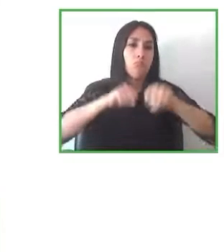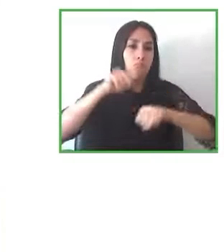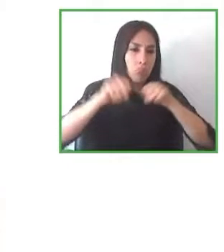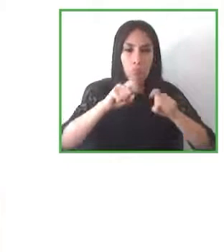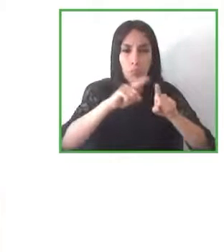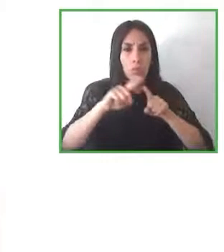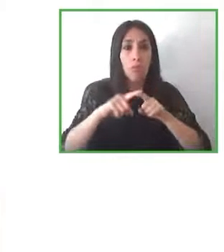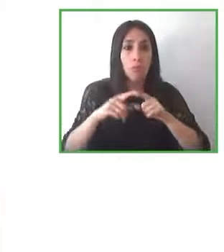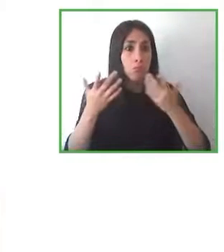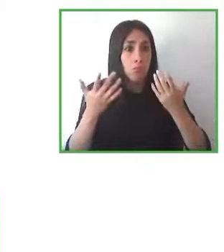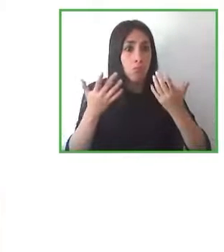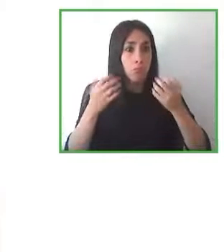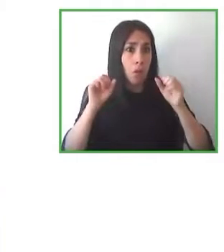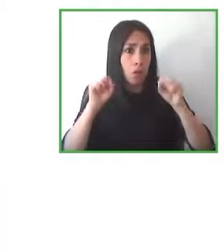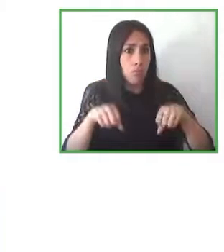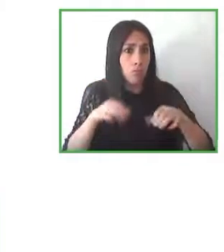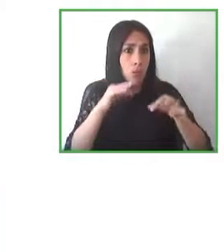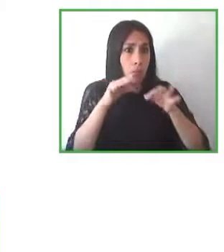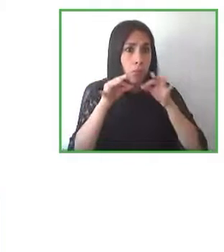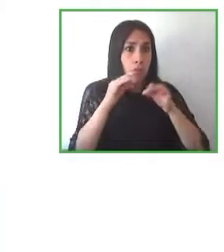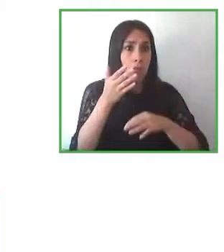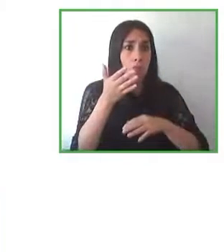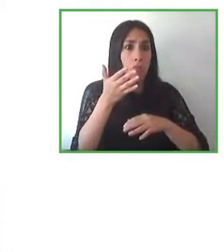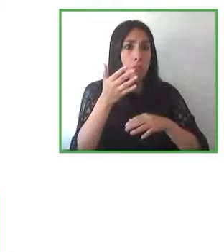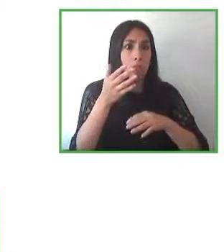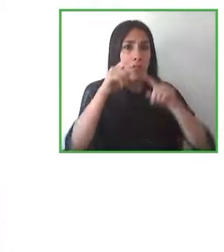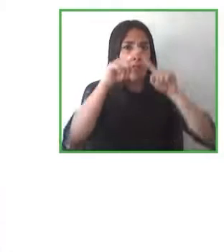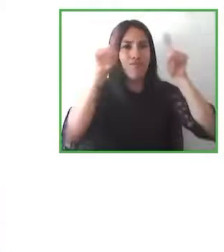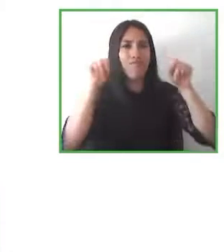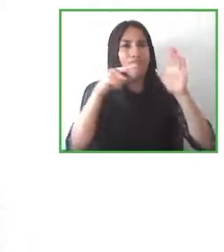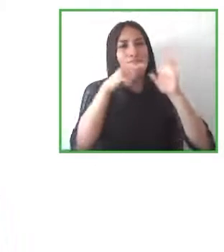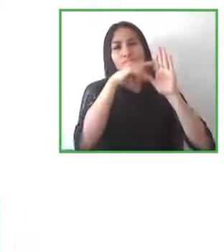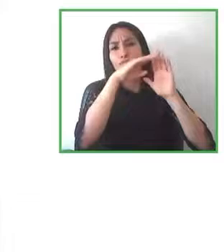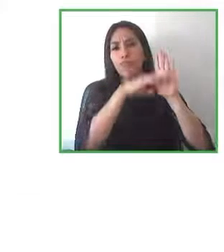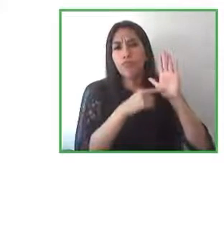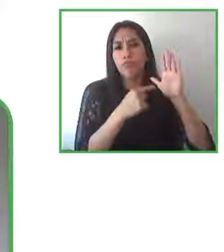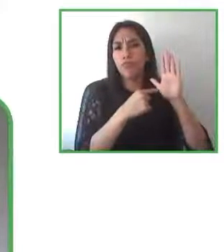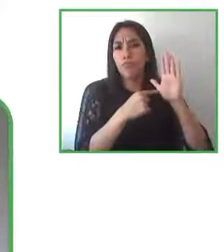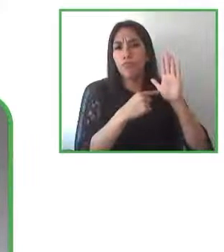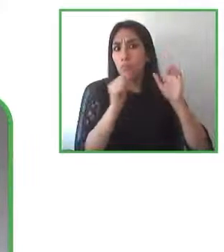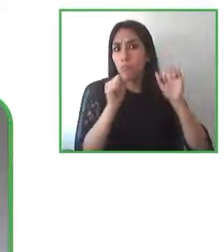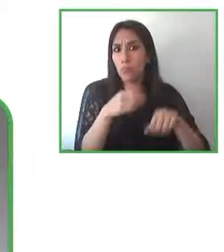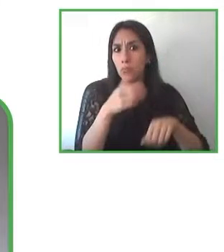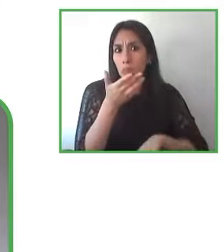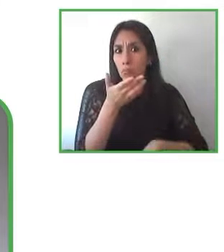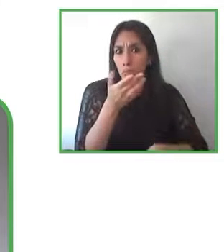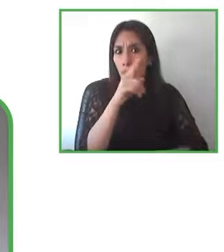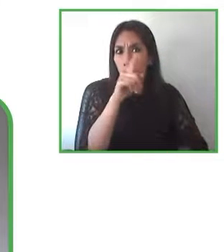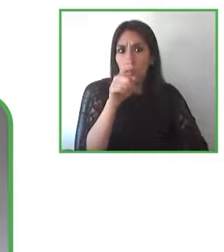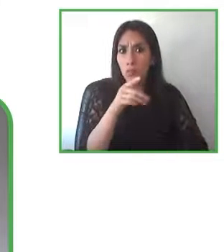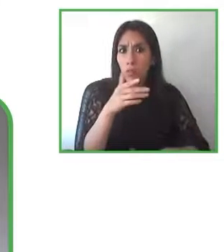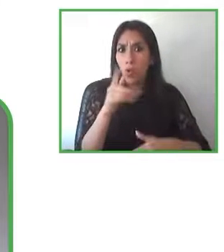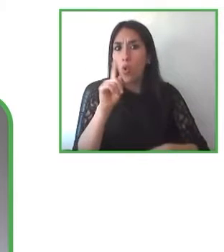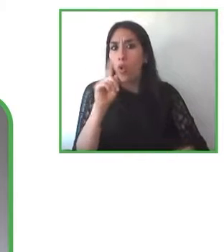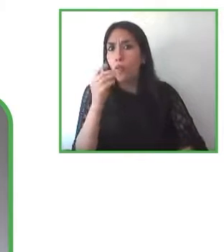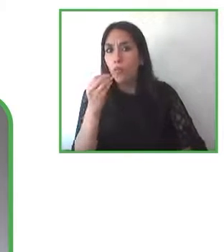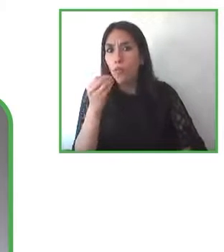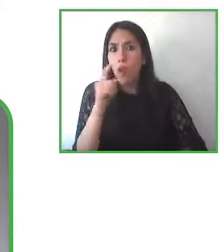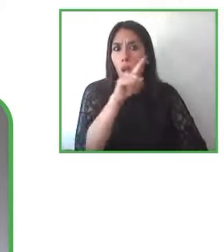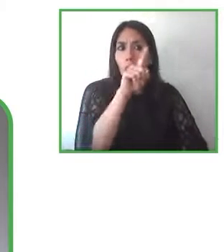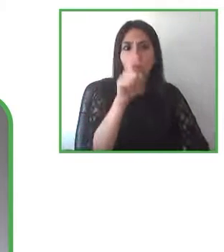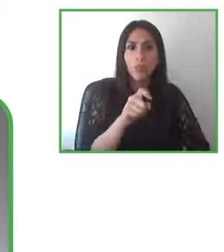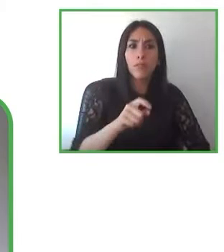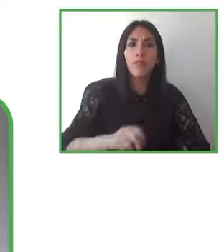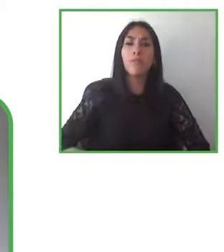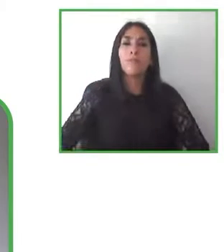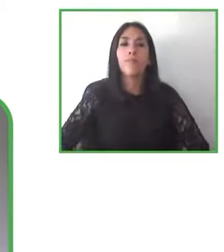fichas y si se pueden descargar o no dónde Bueno nosotros si algo que tenemos